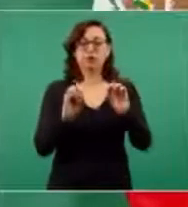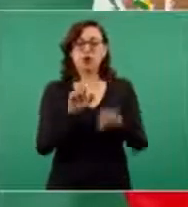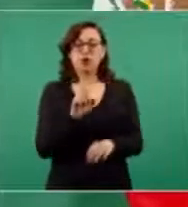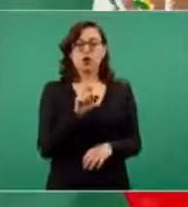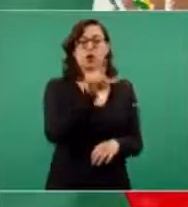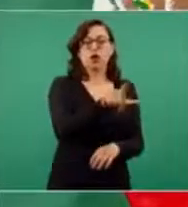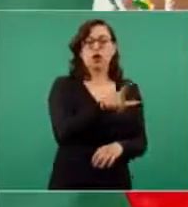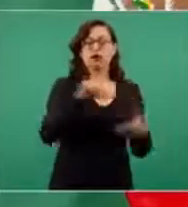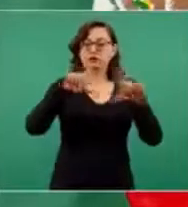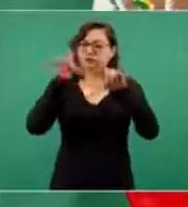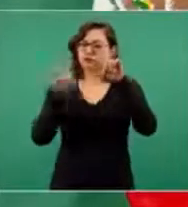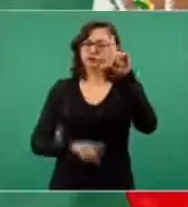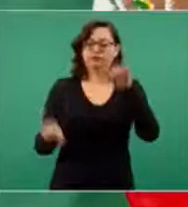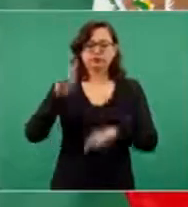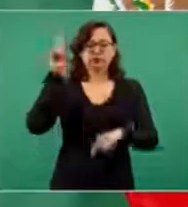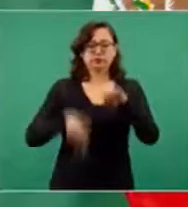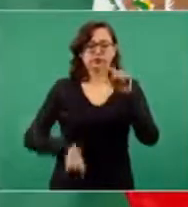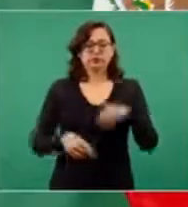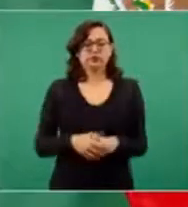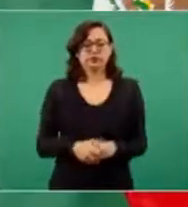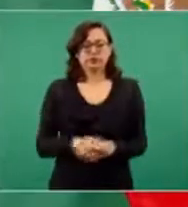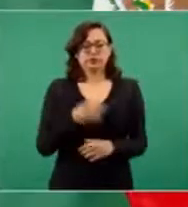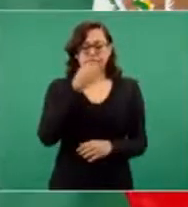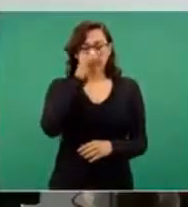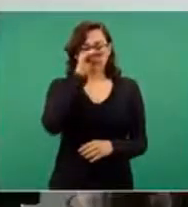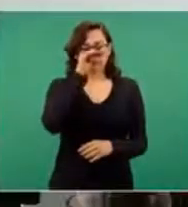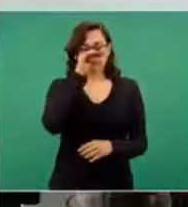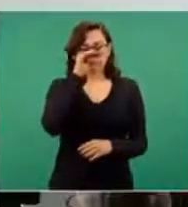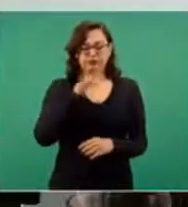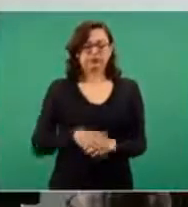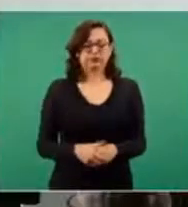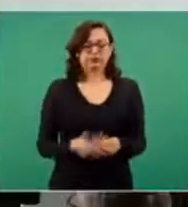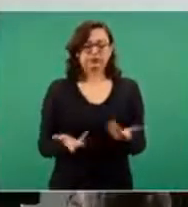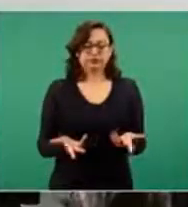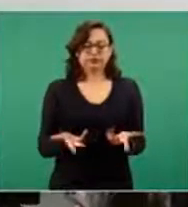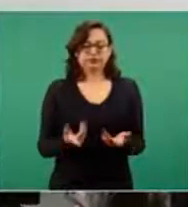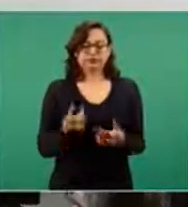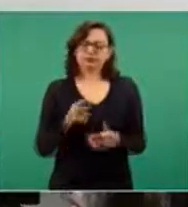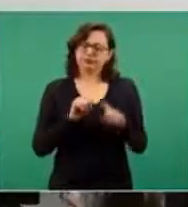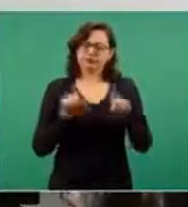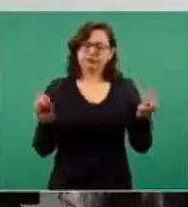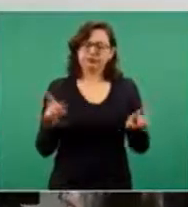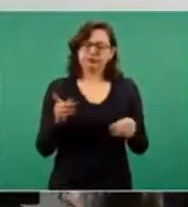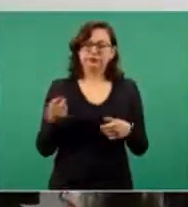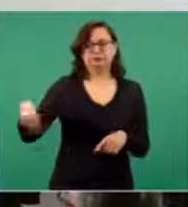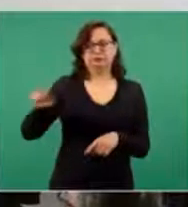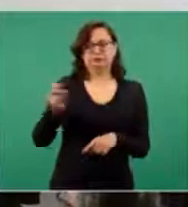desde luego o nos deja sin privilegios, podría ser, pero…